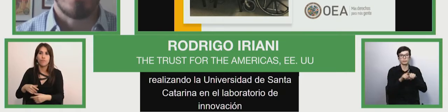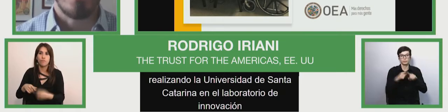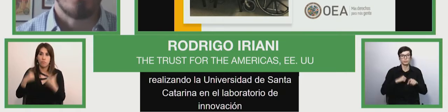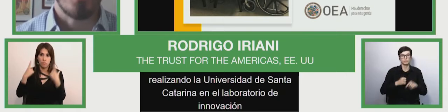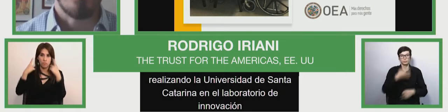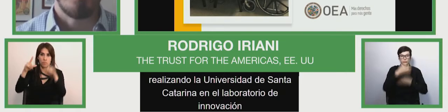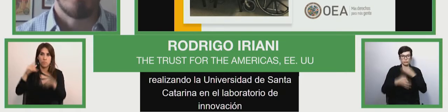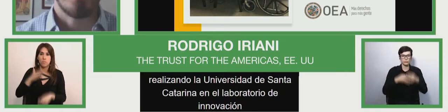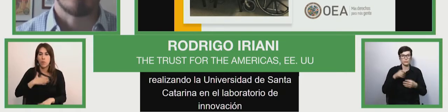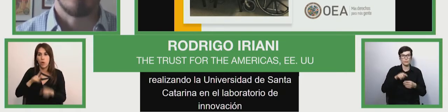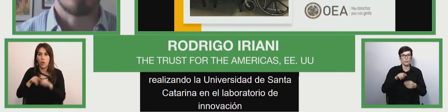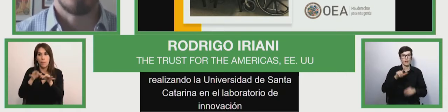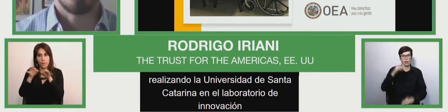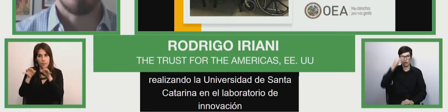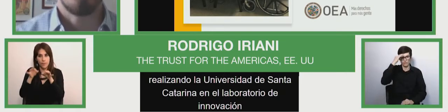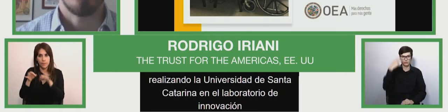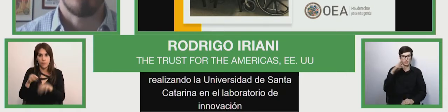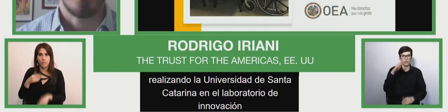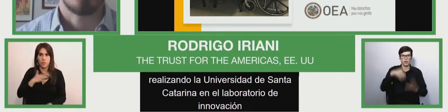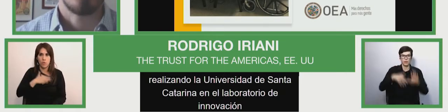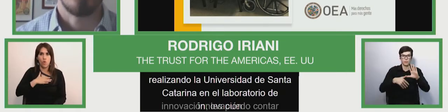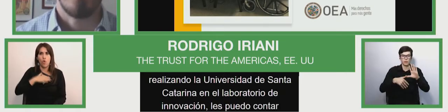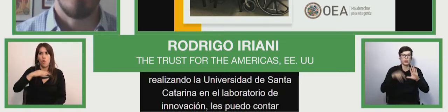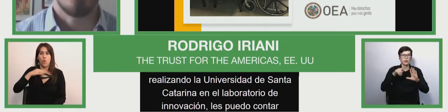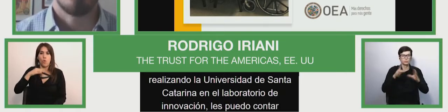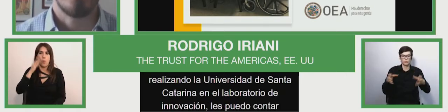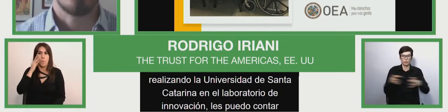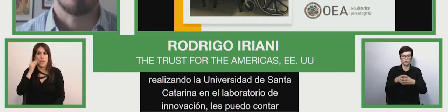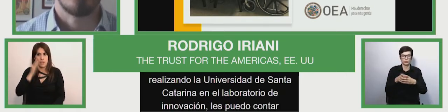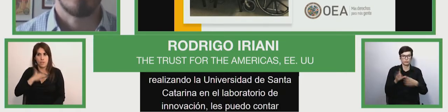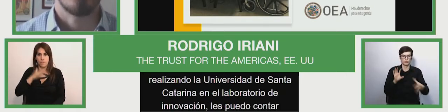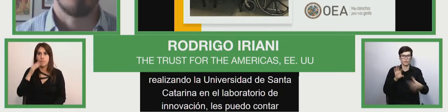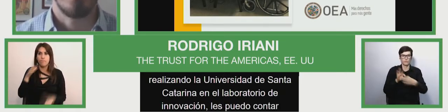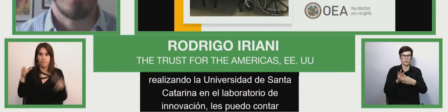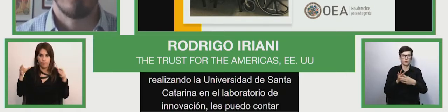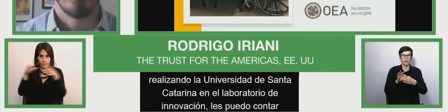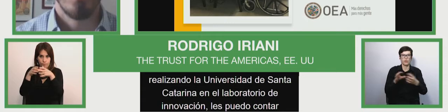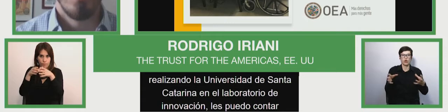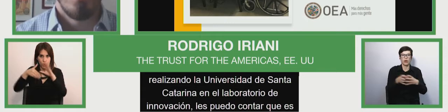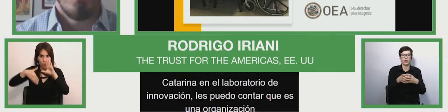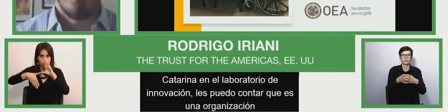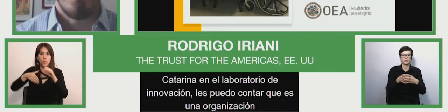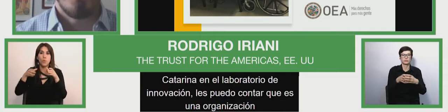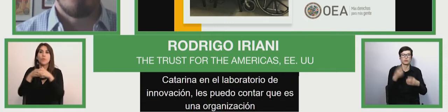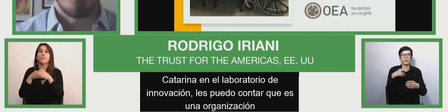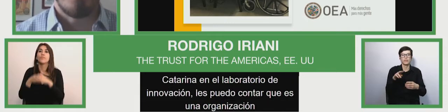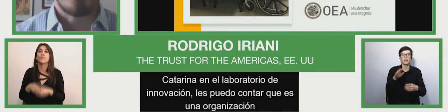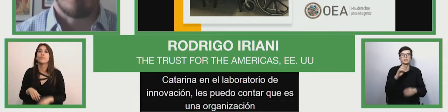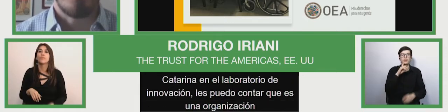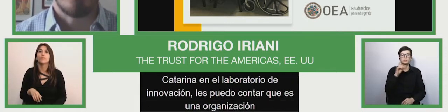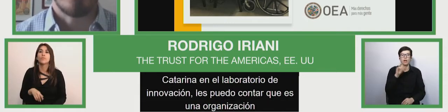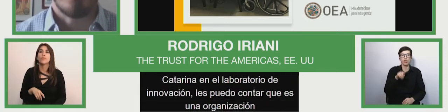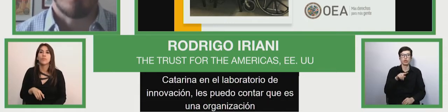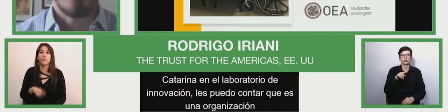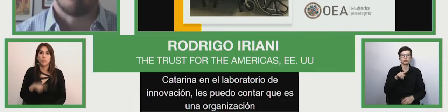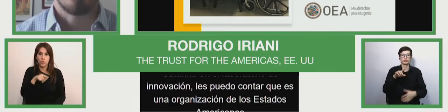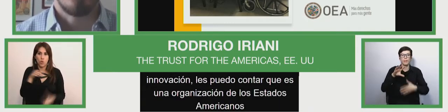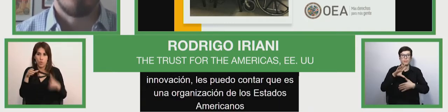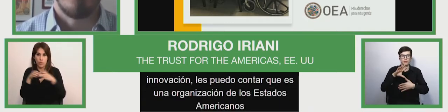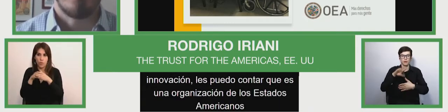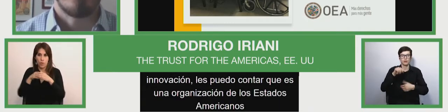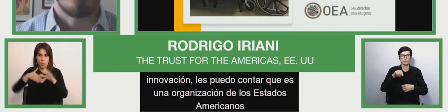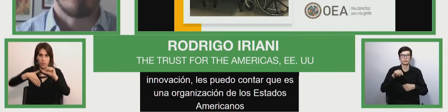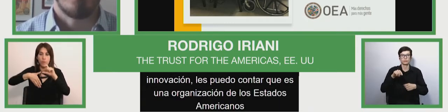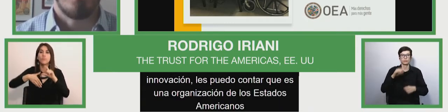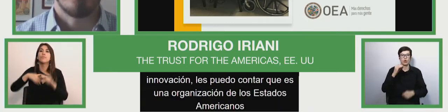que The Trust for the Americas es una organización afiliada a la Organización de Estados Americanos. Básicamente trabajamos